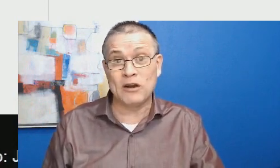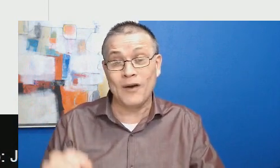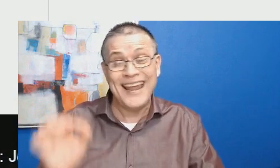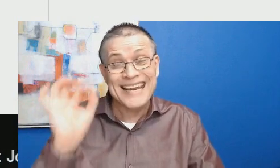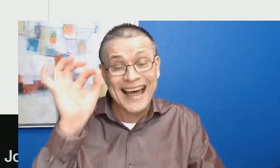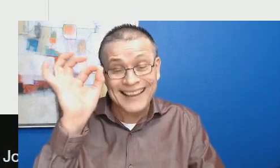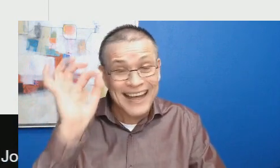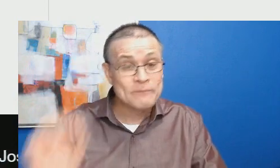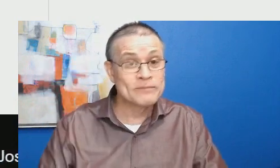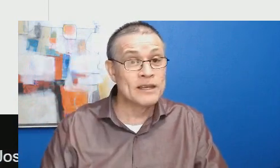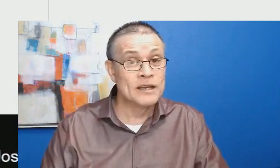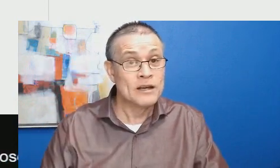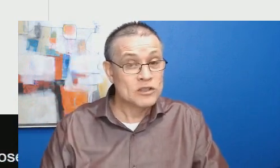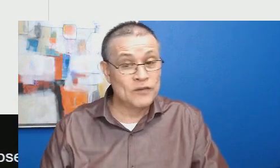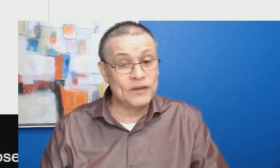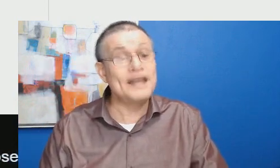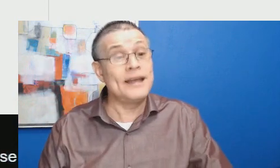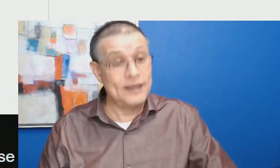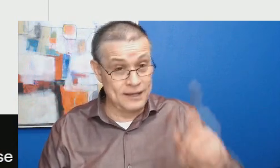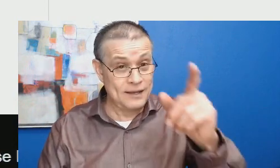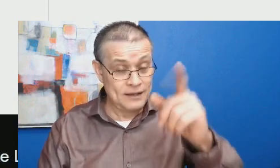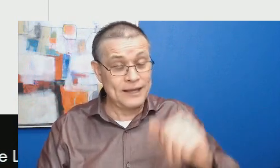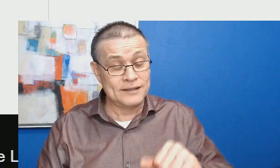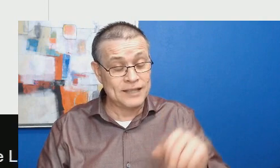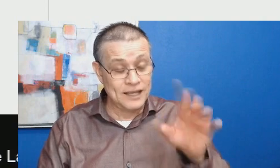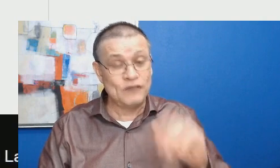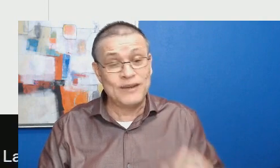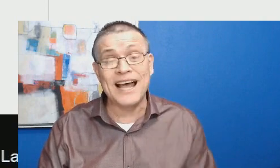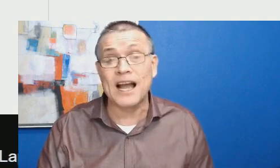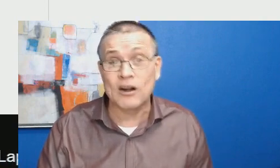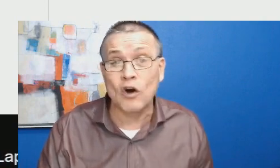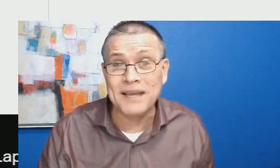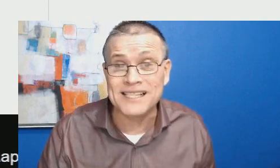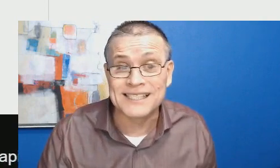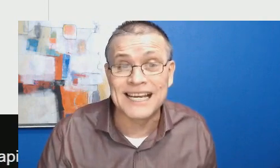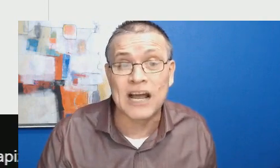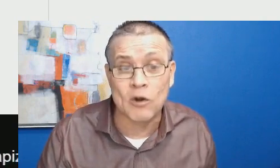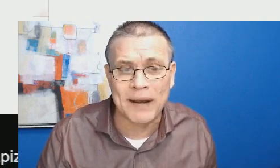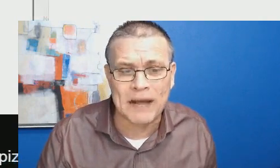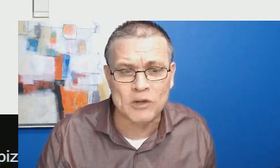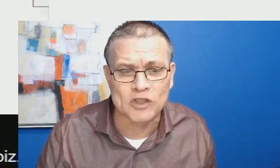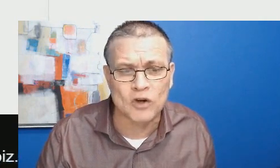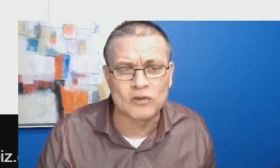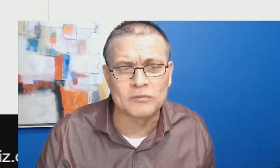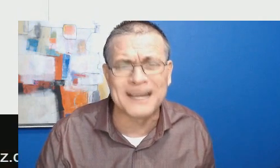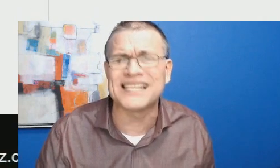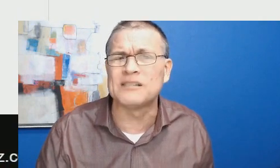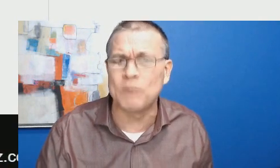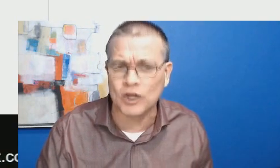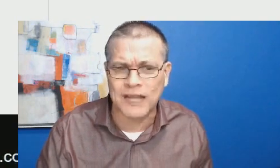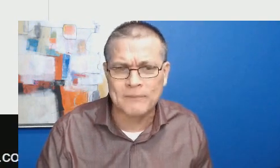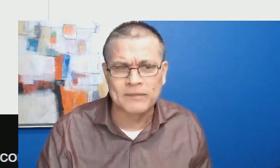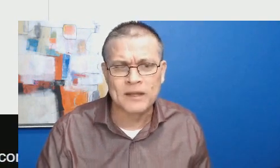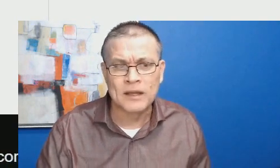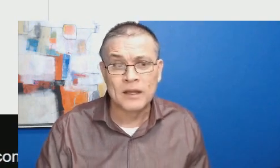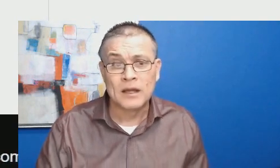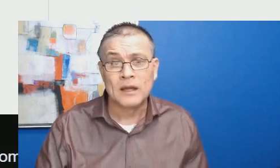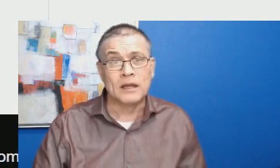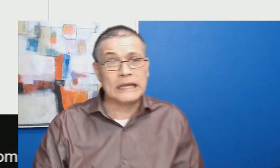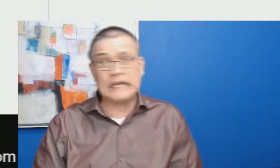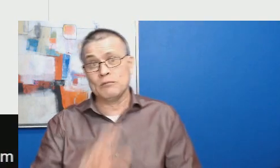amigos, pero en nada, Delfina Gómez, si la comparamos con Vázquez Mota.